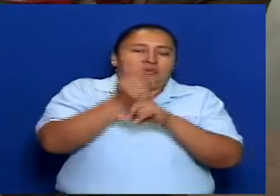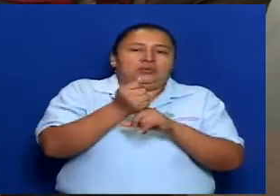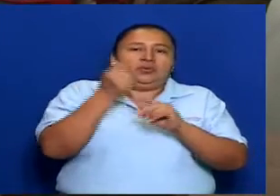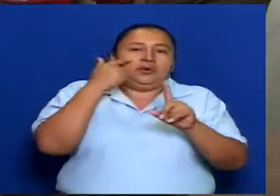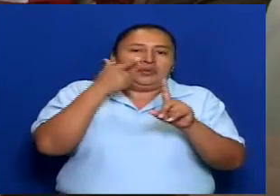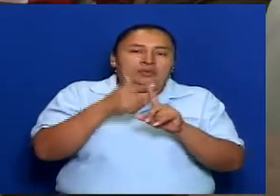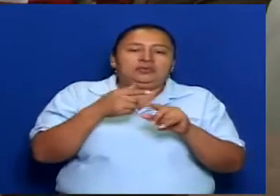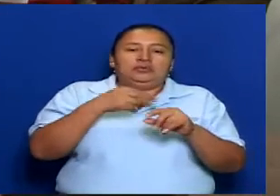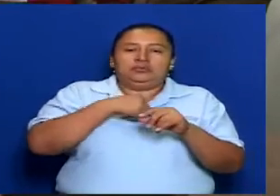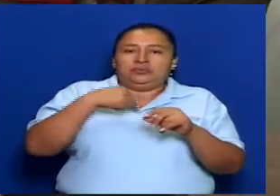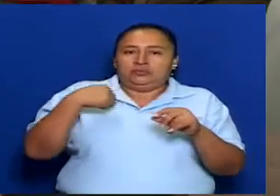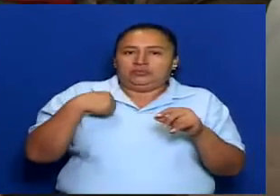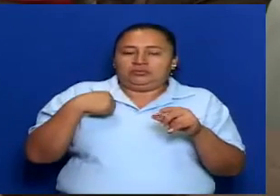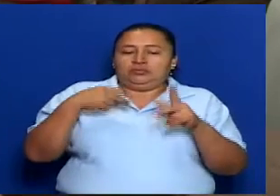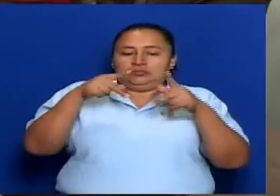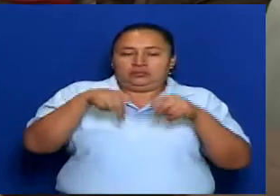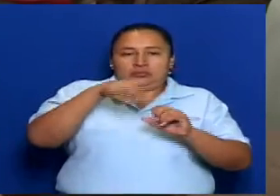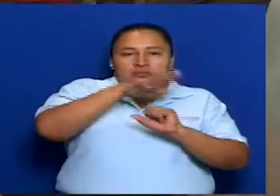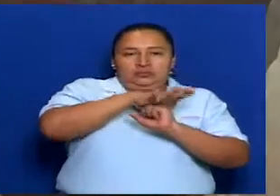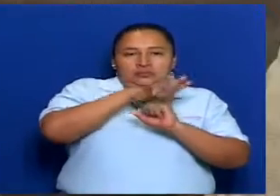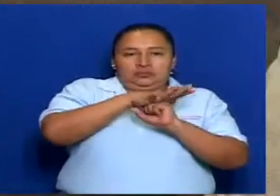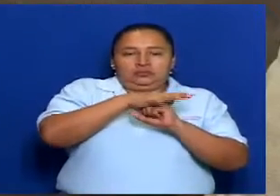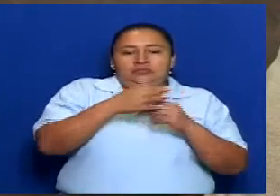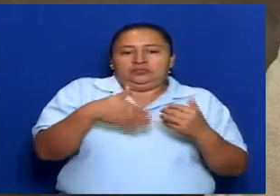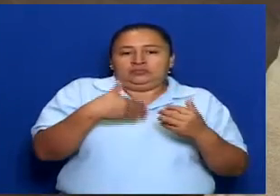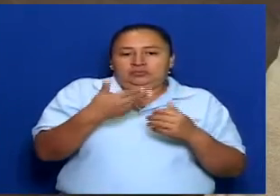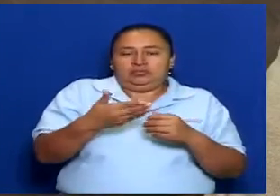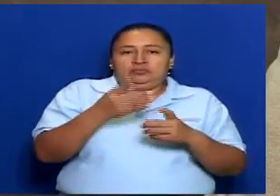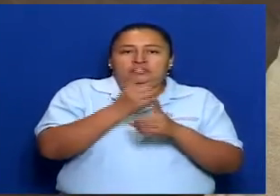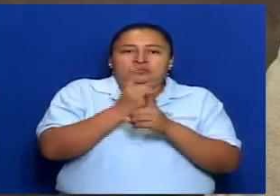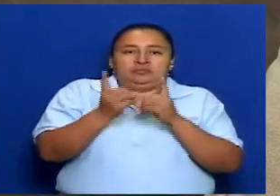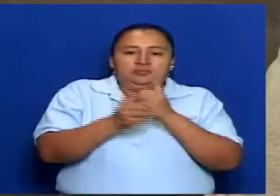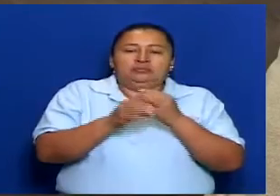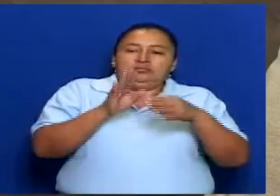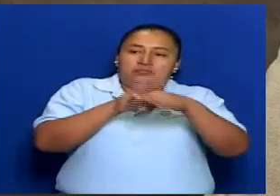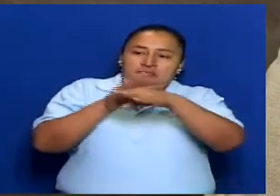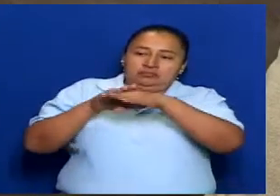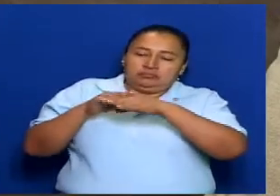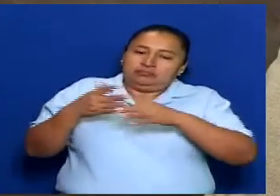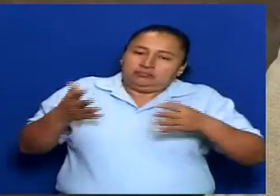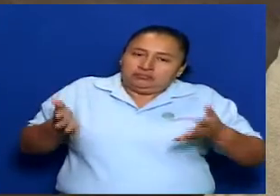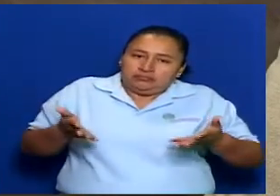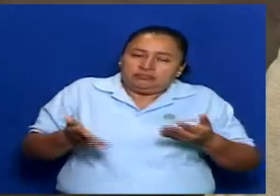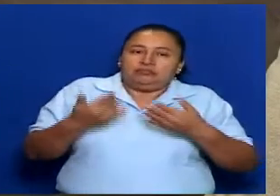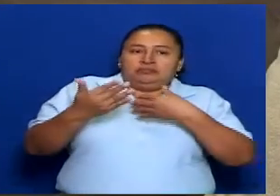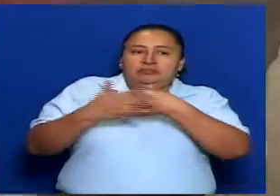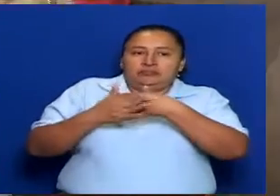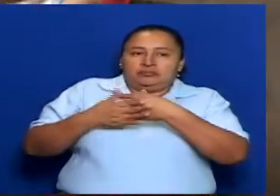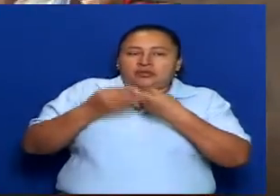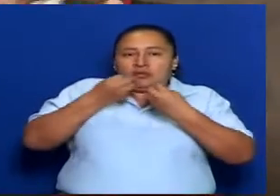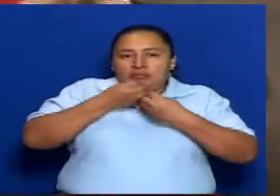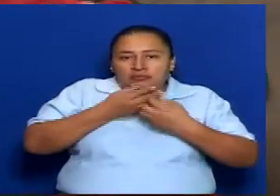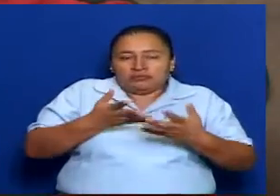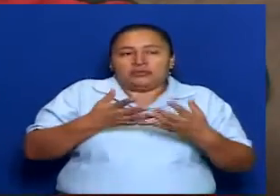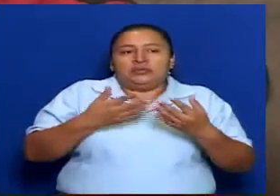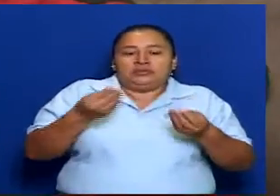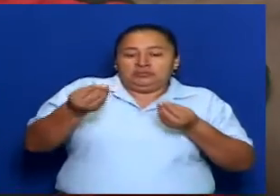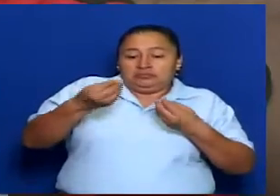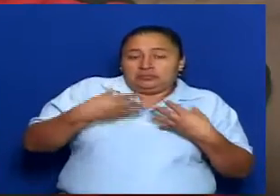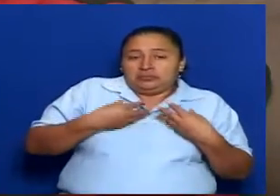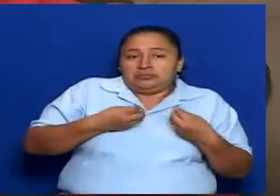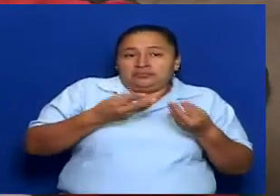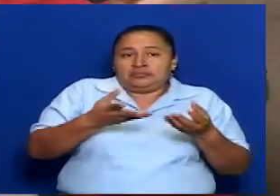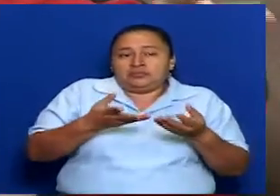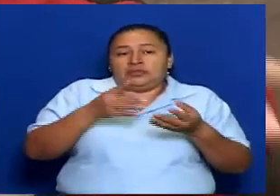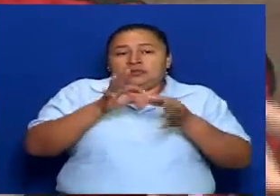Entonces, somos nosotros, la comisión, los que invitamos a ustedes que los digan, que los promuevan, que nos pasen en